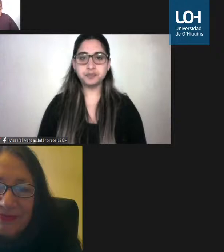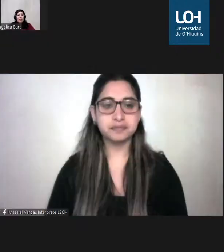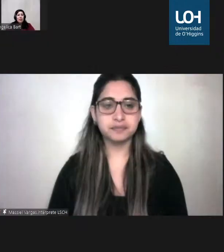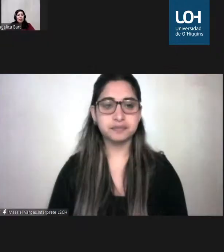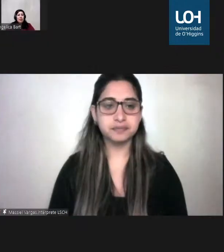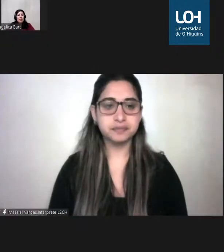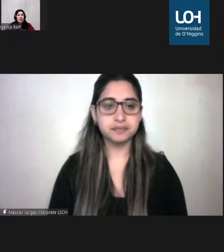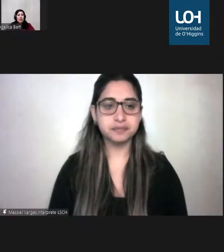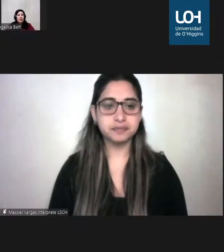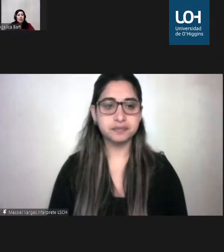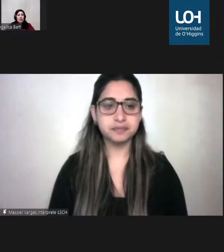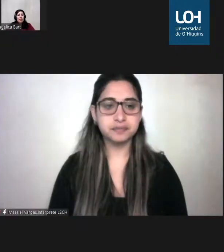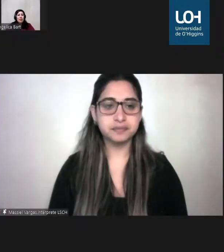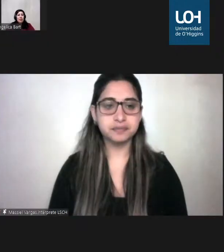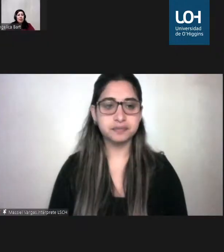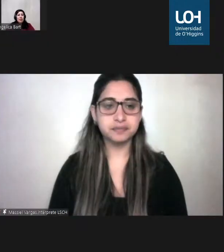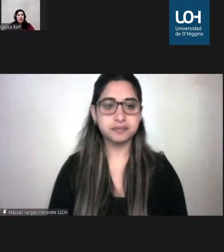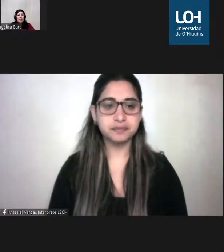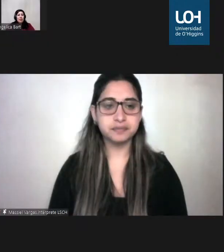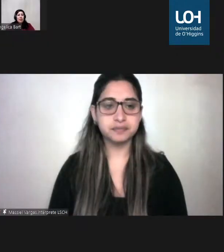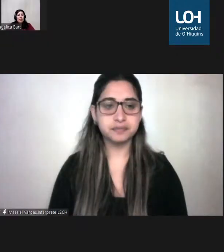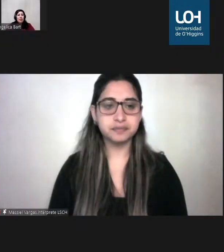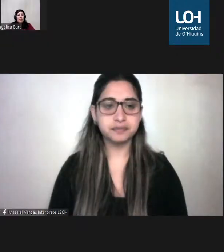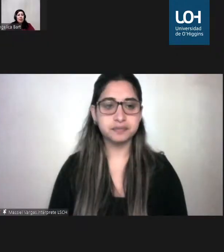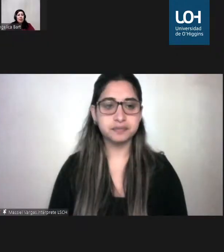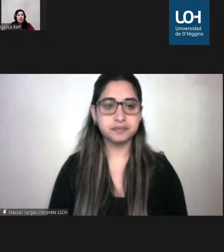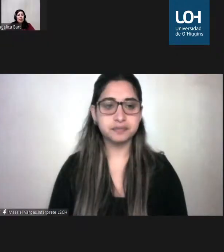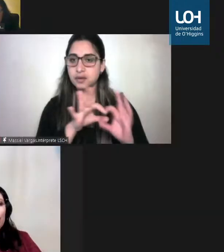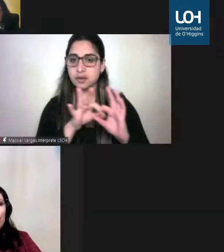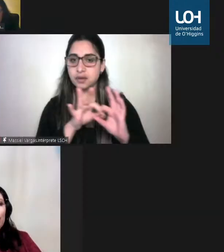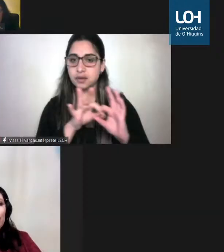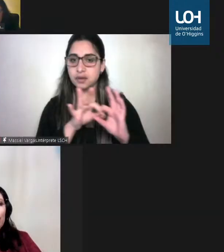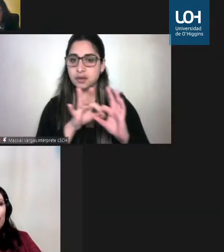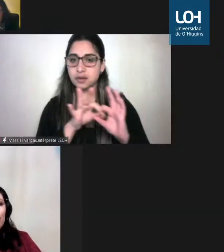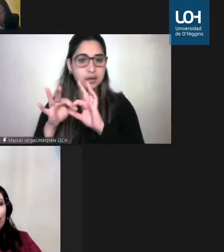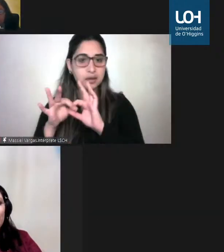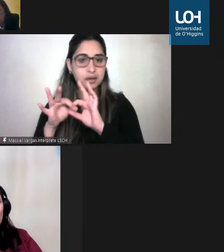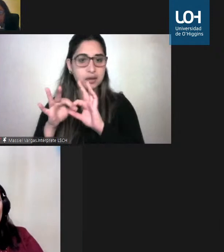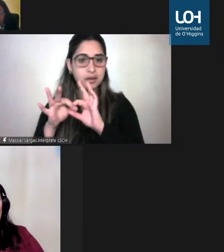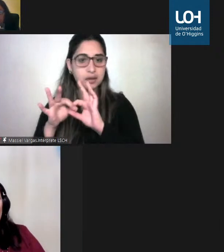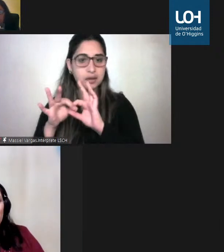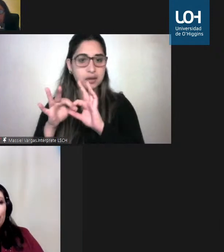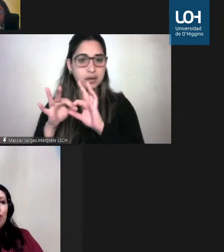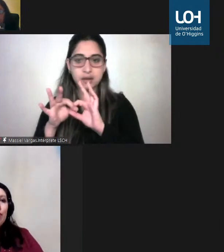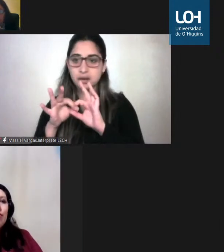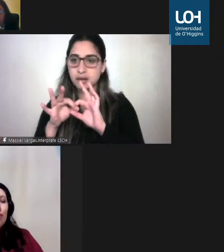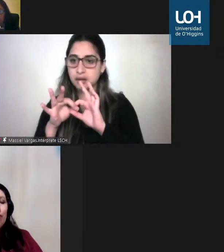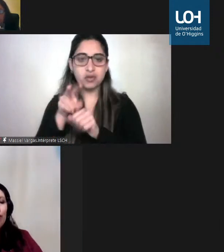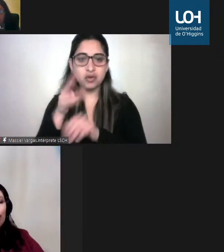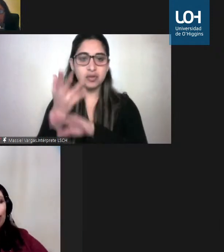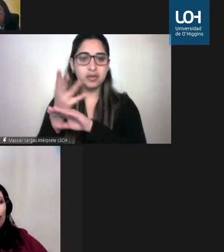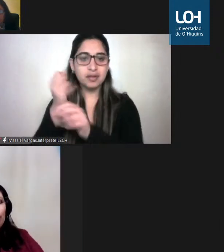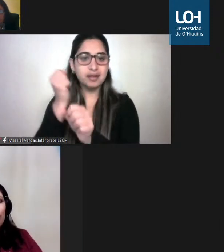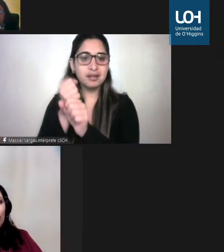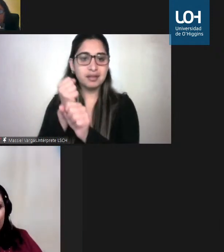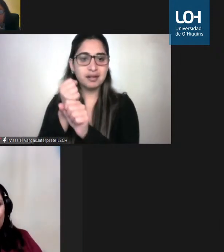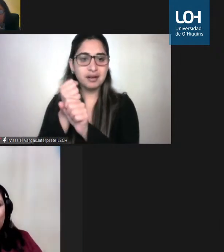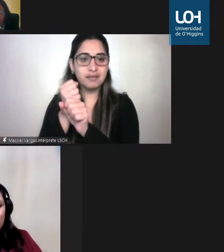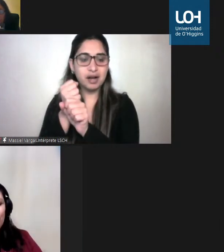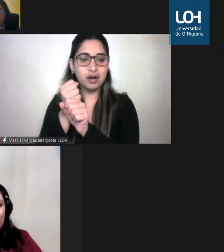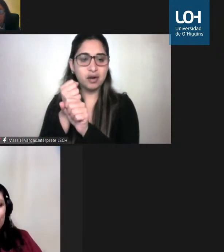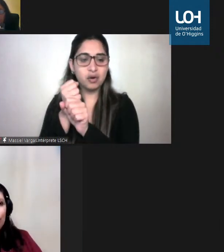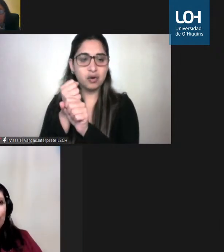en relación están aquí comentando en relación a la inspección del trabajo quien debiera fiscalizar ¿no es cierto? el cumplimiento de la